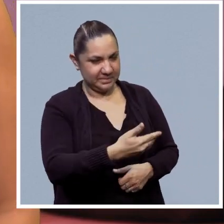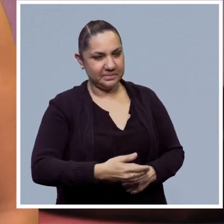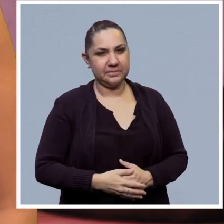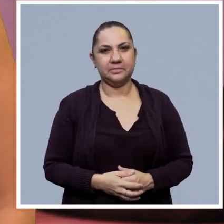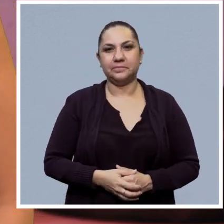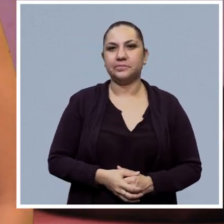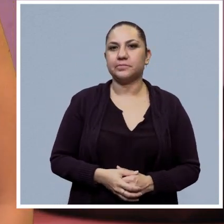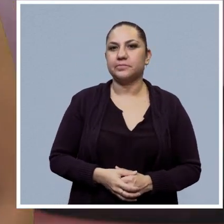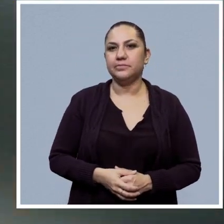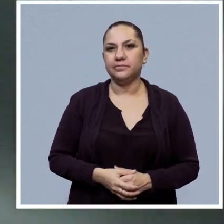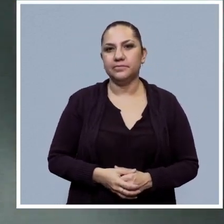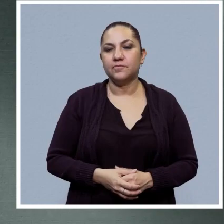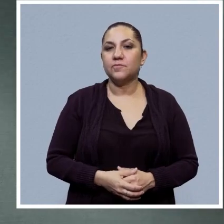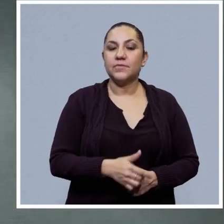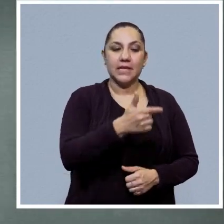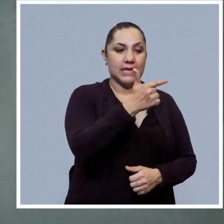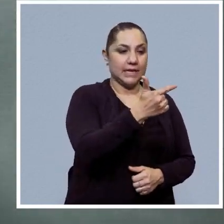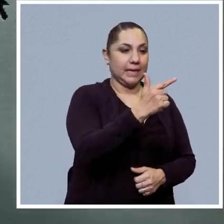nota.